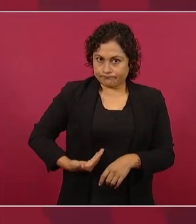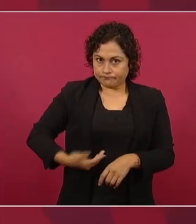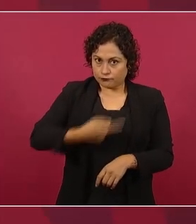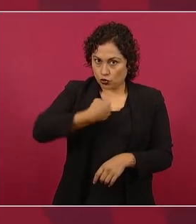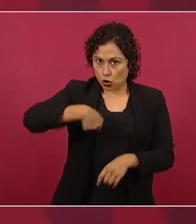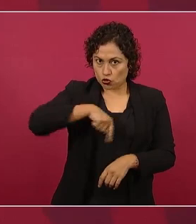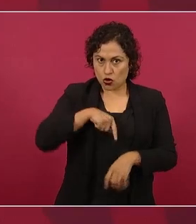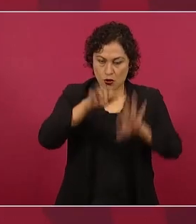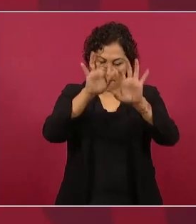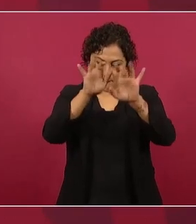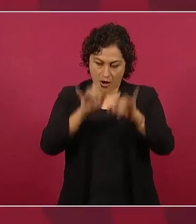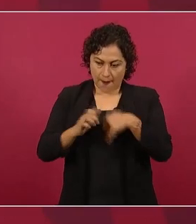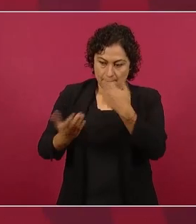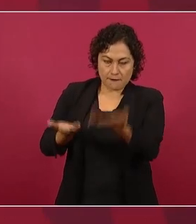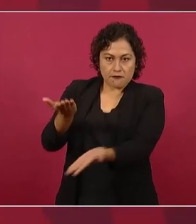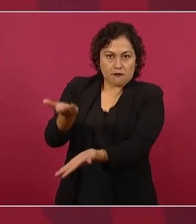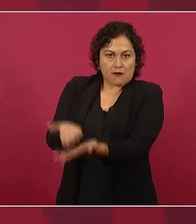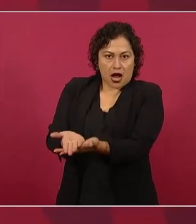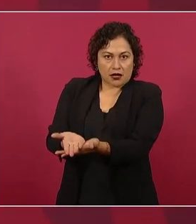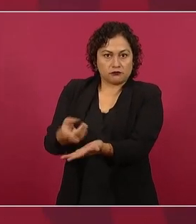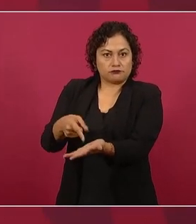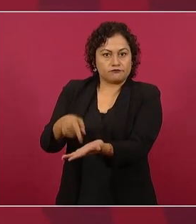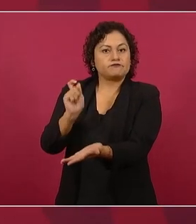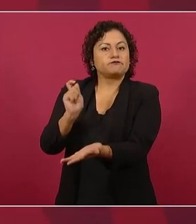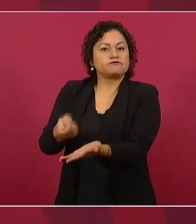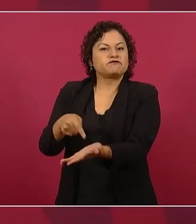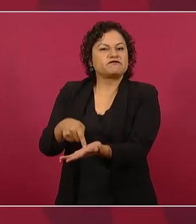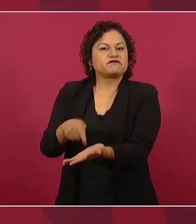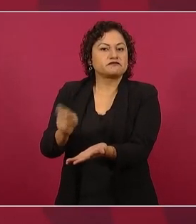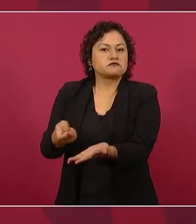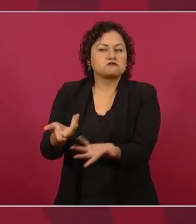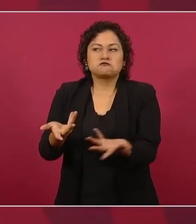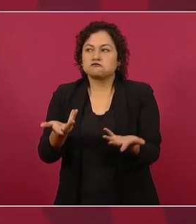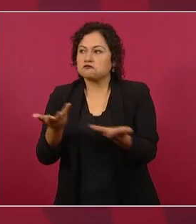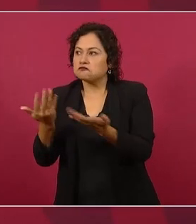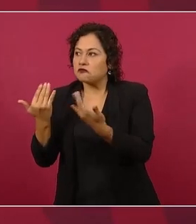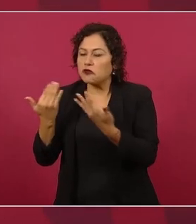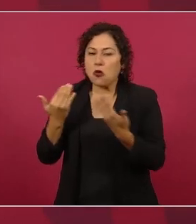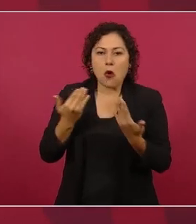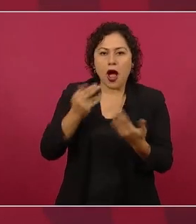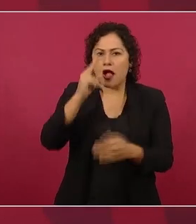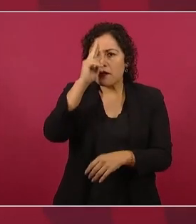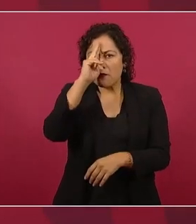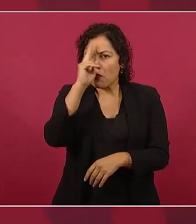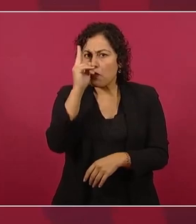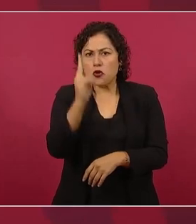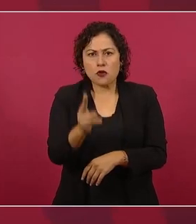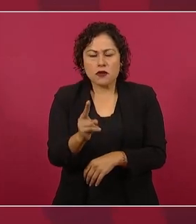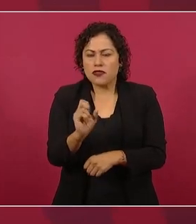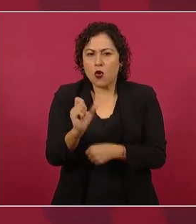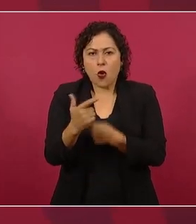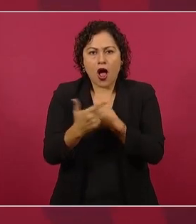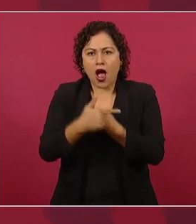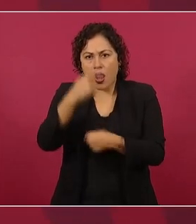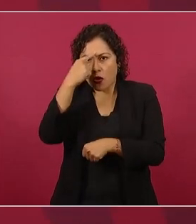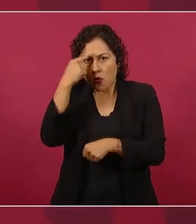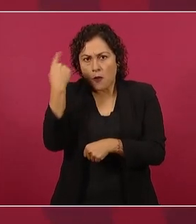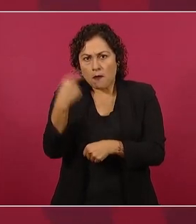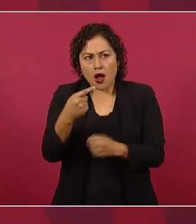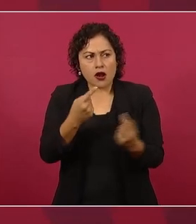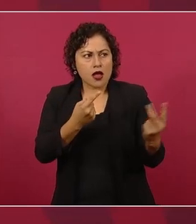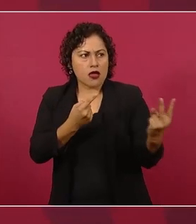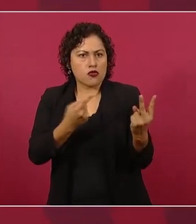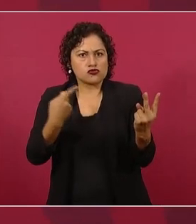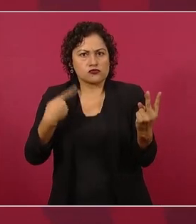que el titular del Ejecutivo se apoye en servidores públicos